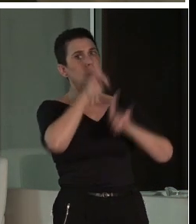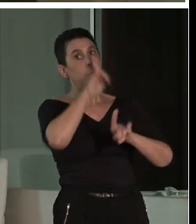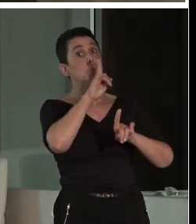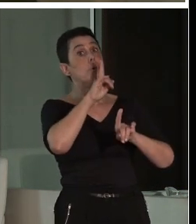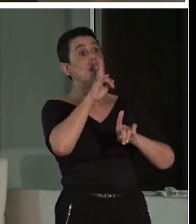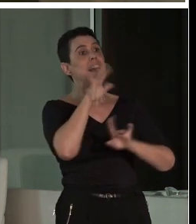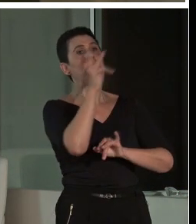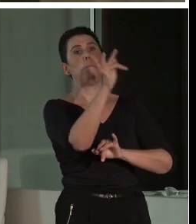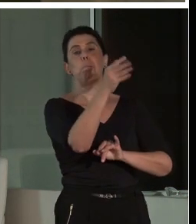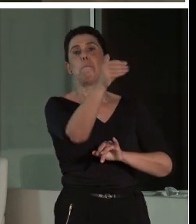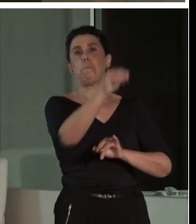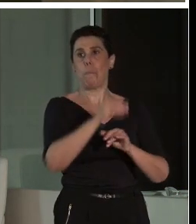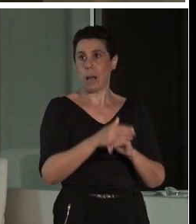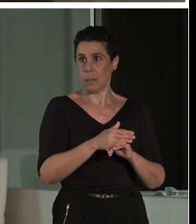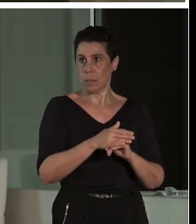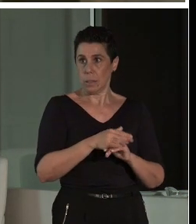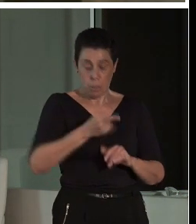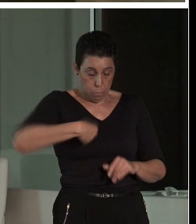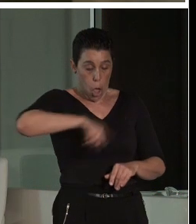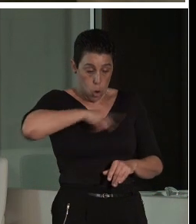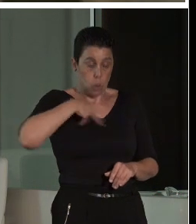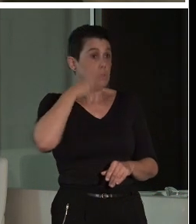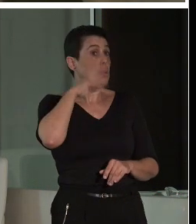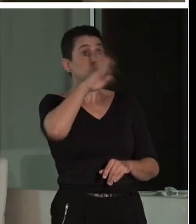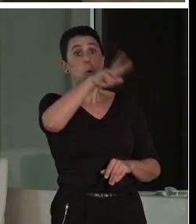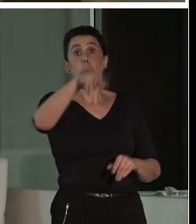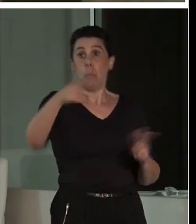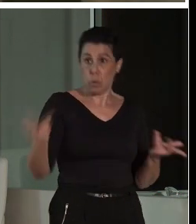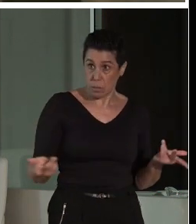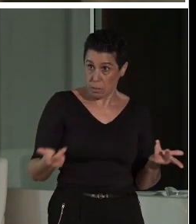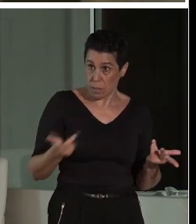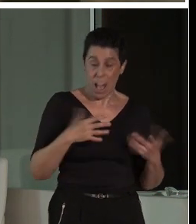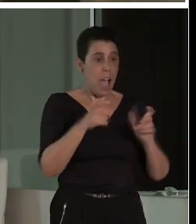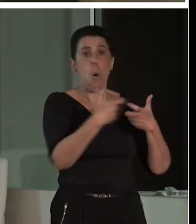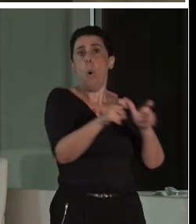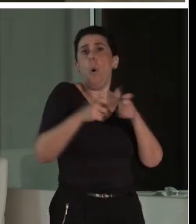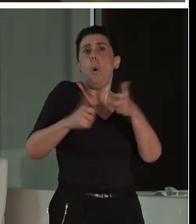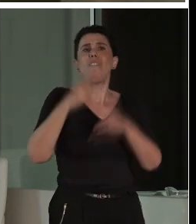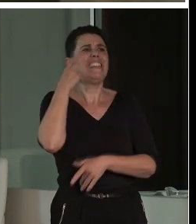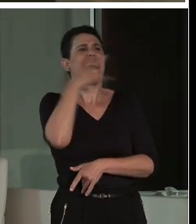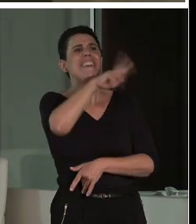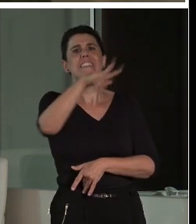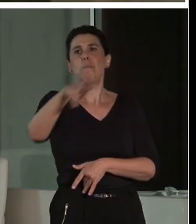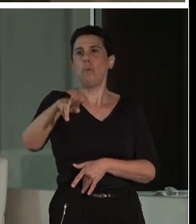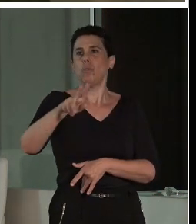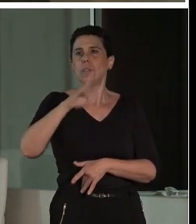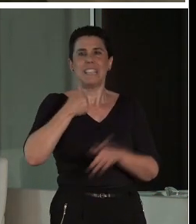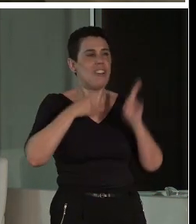tenemos identificadas, como somos un museo, tenemos unidades museográficas, tenemos identificadas 94